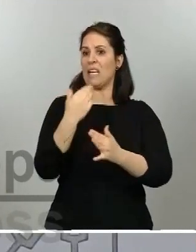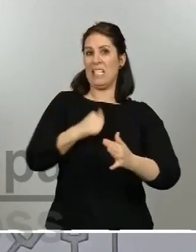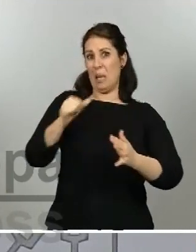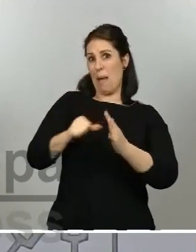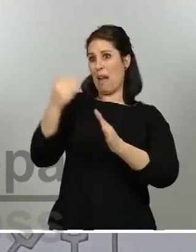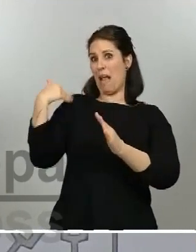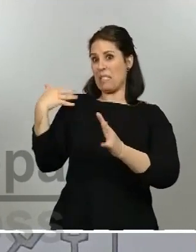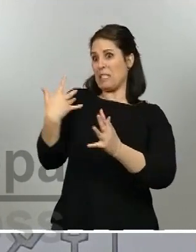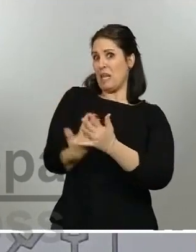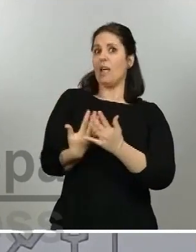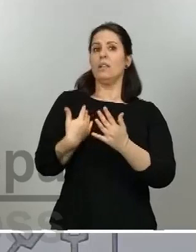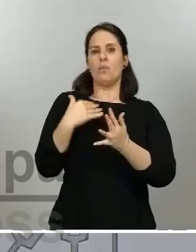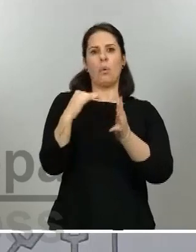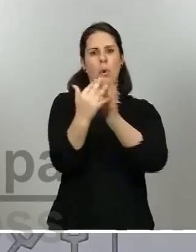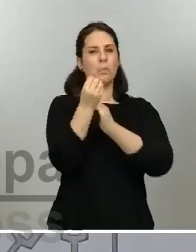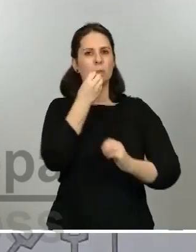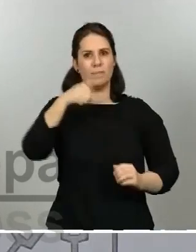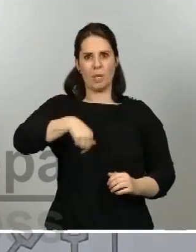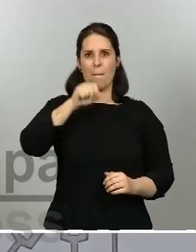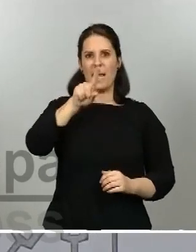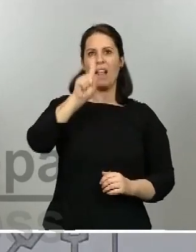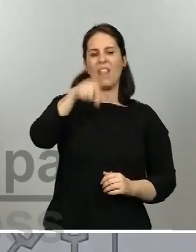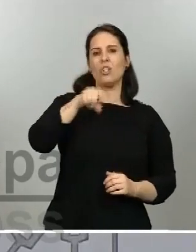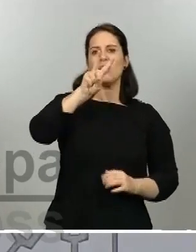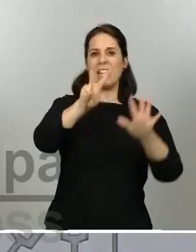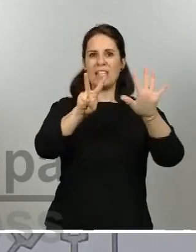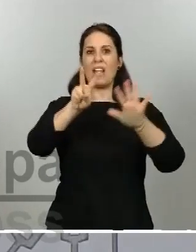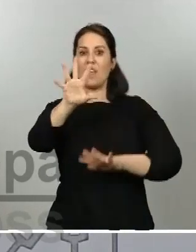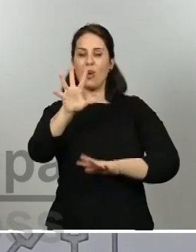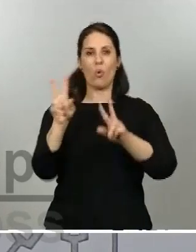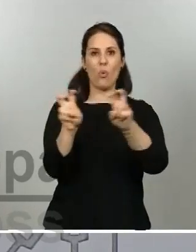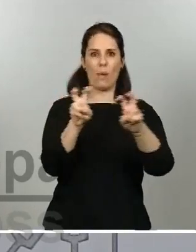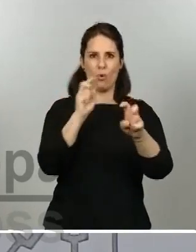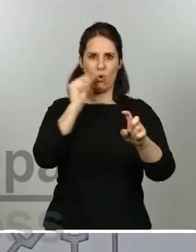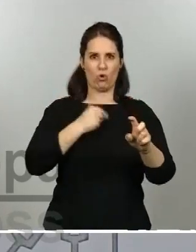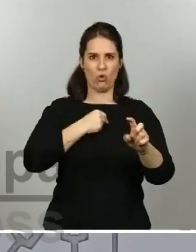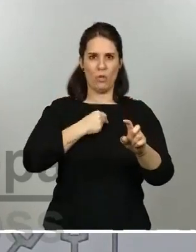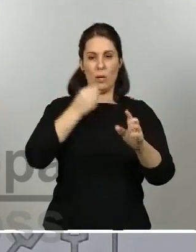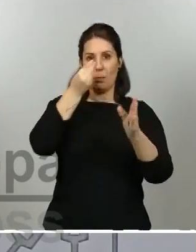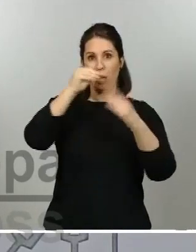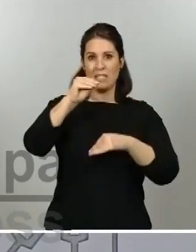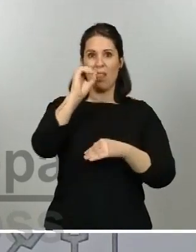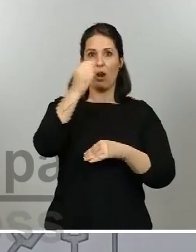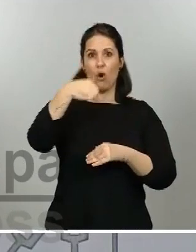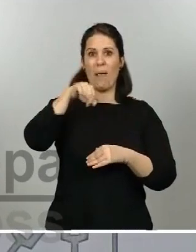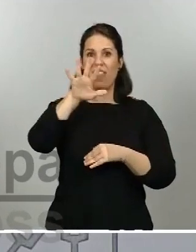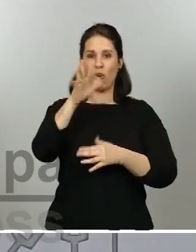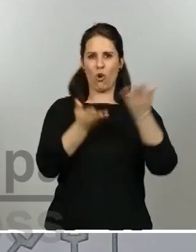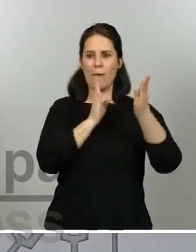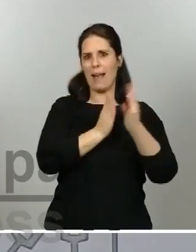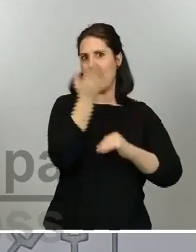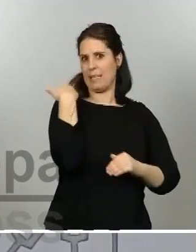Tenemos a día de hoy 1.175 nuevos casos, lo que supone un incremento del 0,5 respecto al día anterior. Quiero hacer una